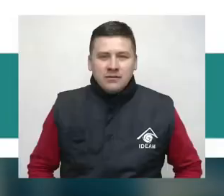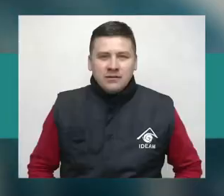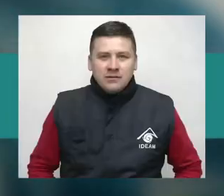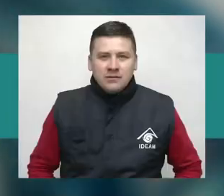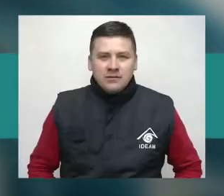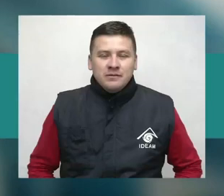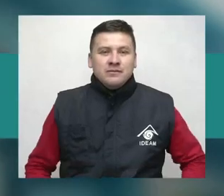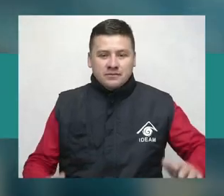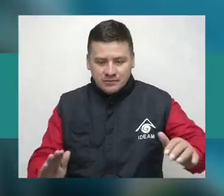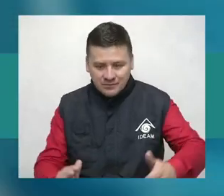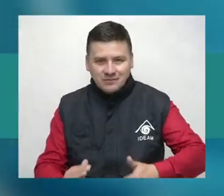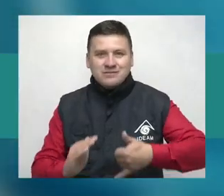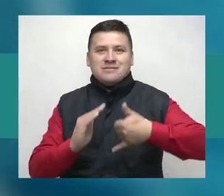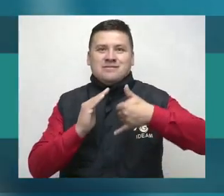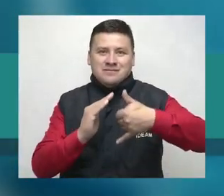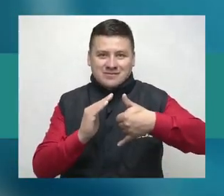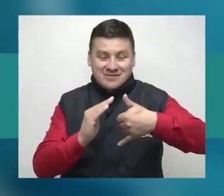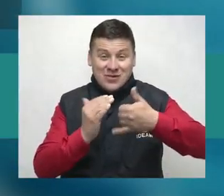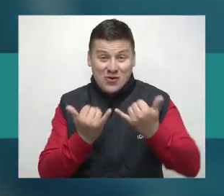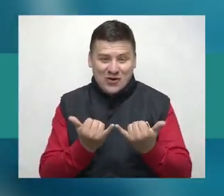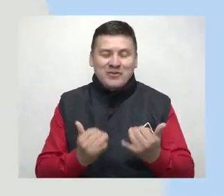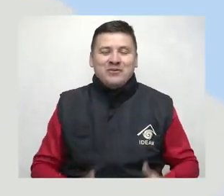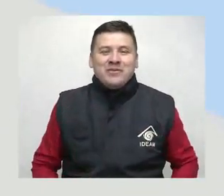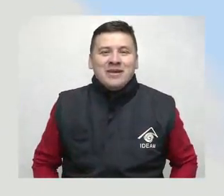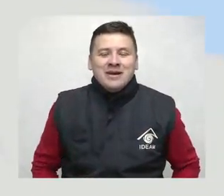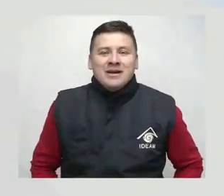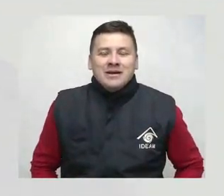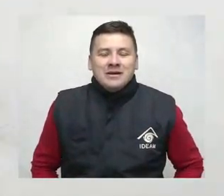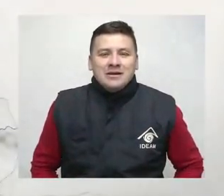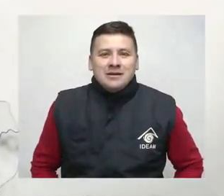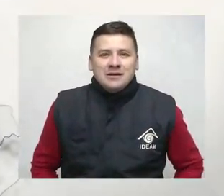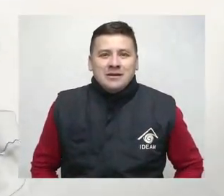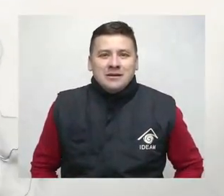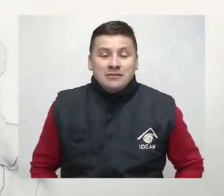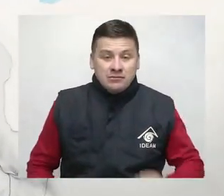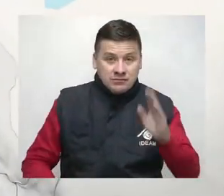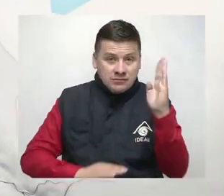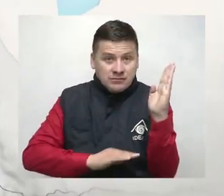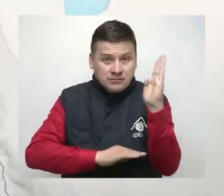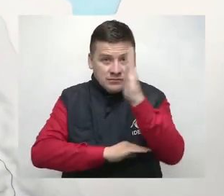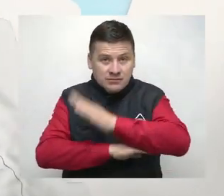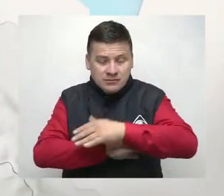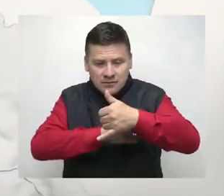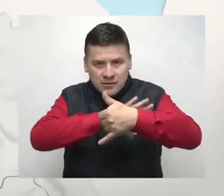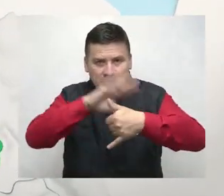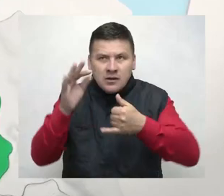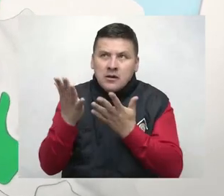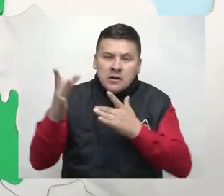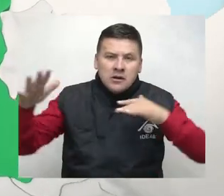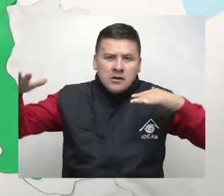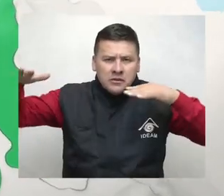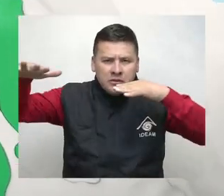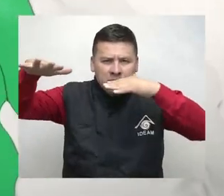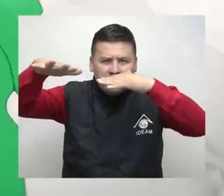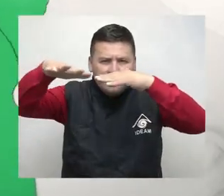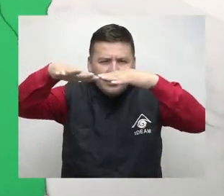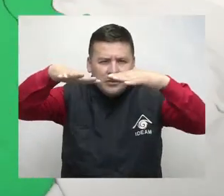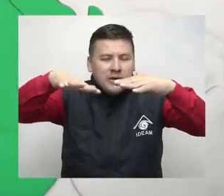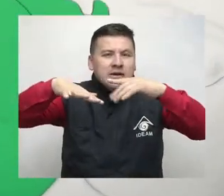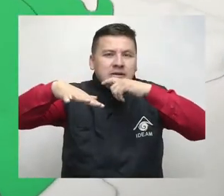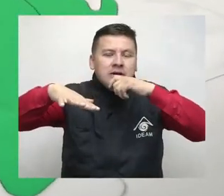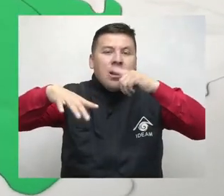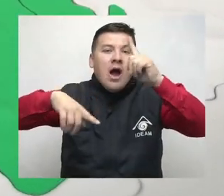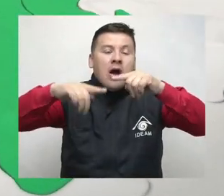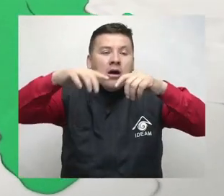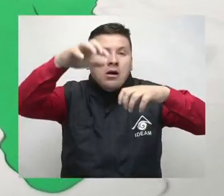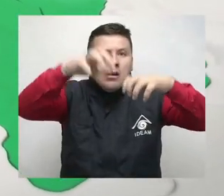de la tarde del domingo. La jornada en el Caribe prevé nubes en la región con tiempo seco al norte y lluvias con